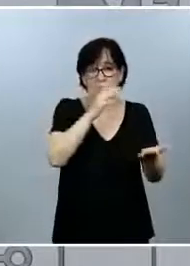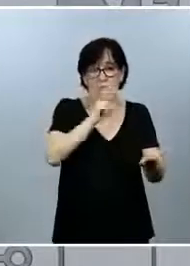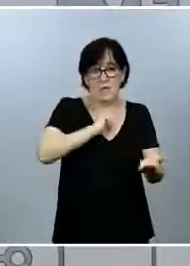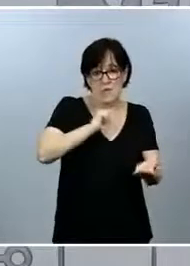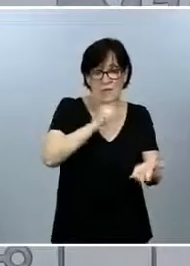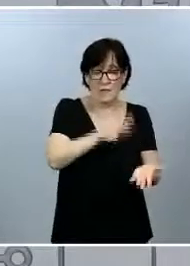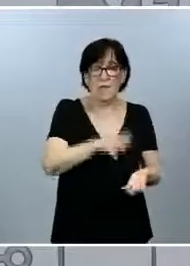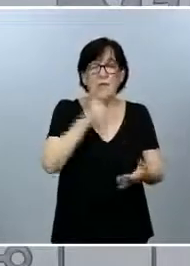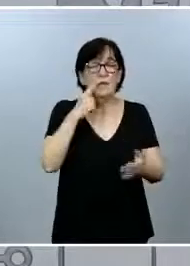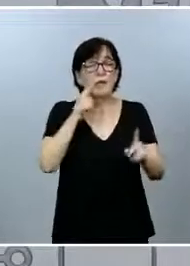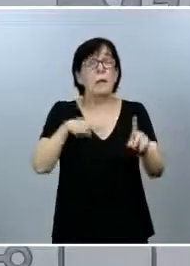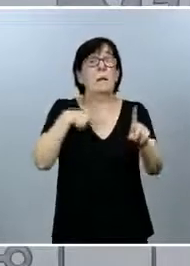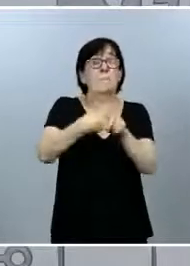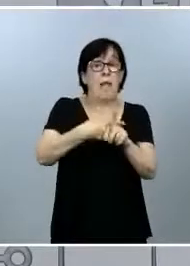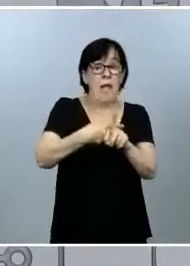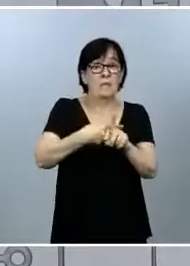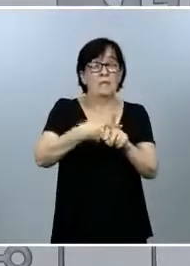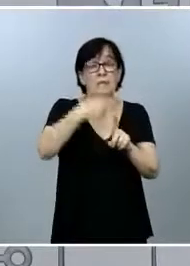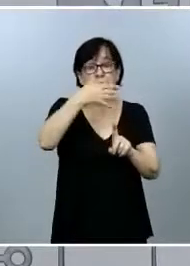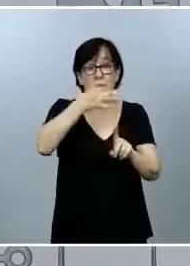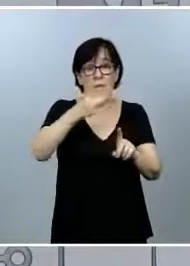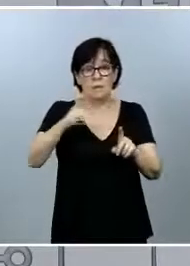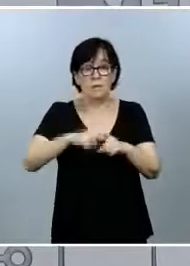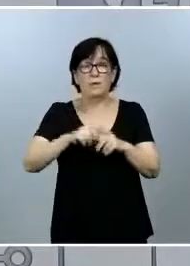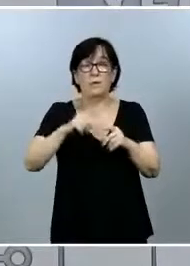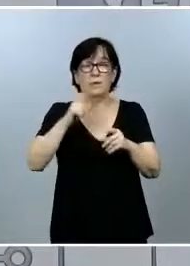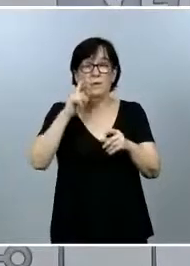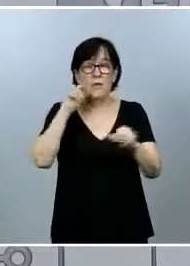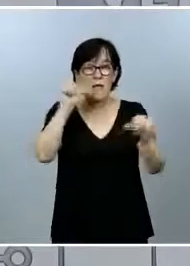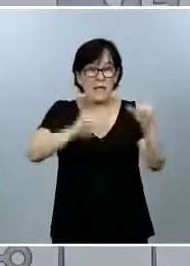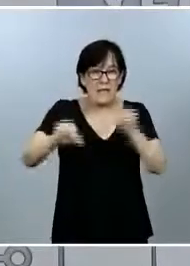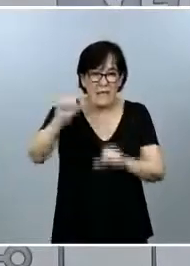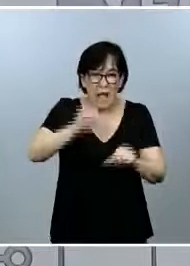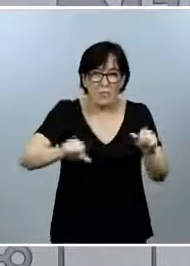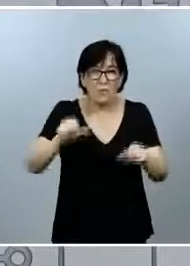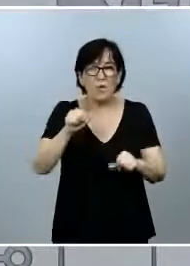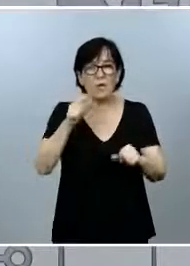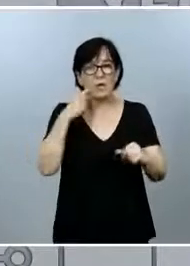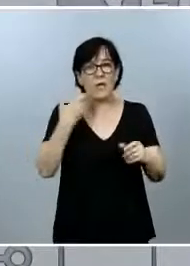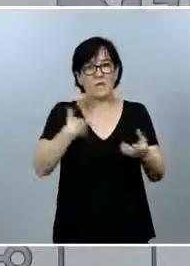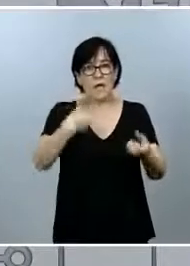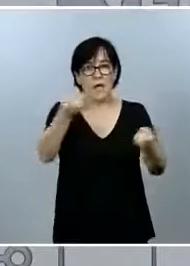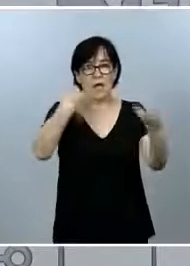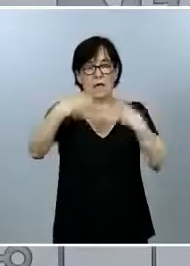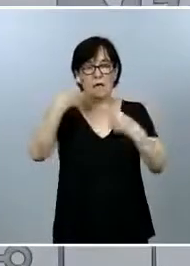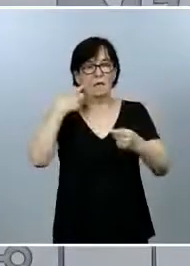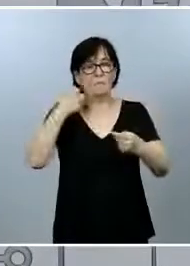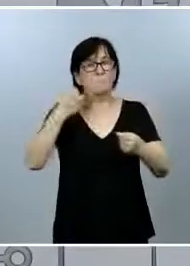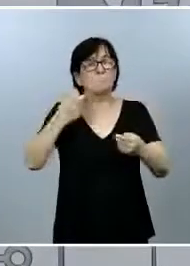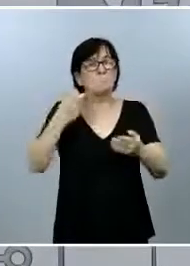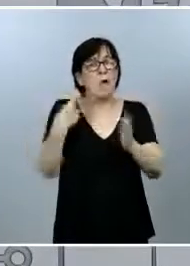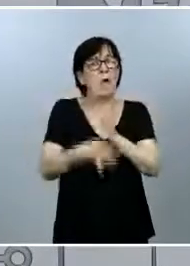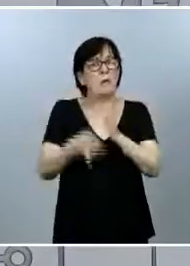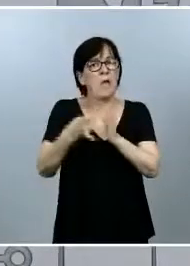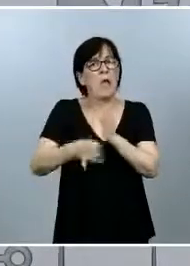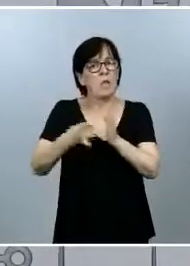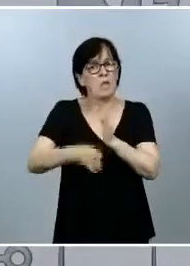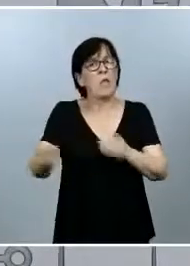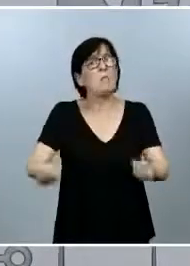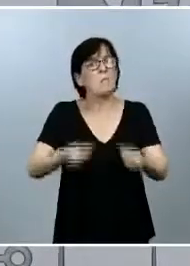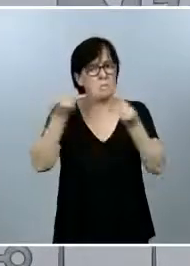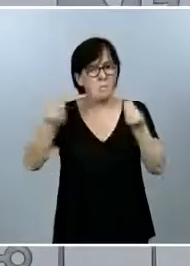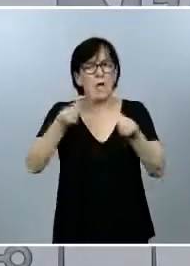sabemos, añadimos a estos datos, algunos datos de laboratorio, de los que ya vamos disponiendo con una frecuencia, con una calidad, cada vez mejor,